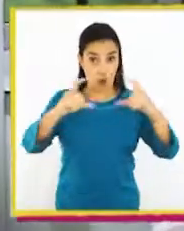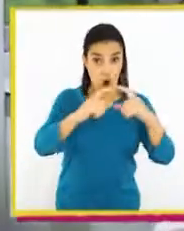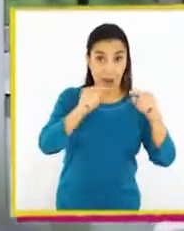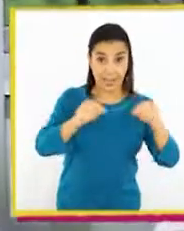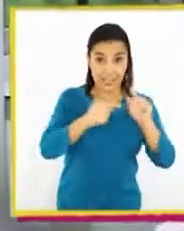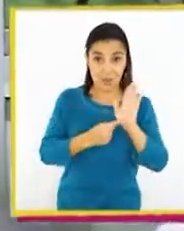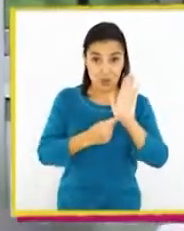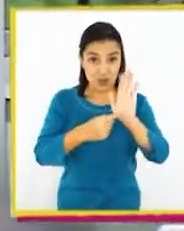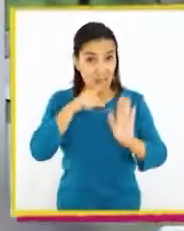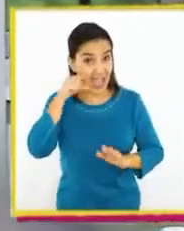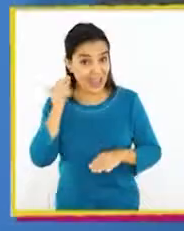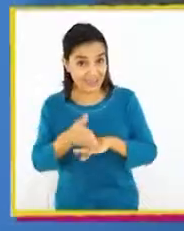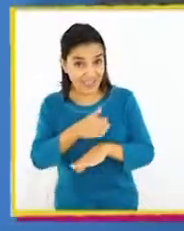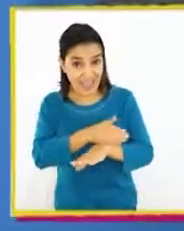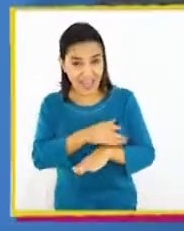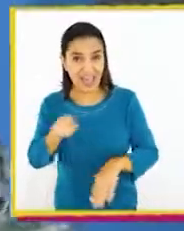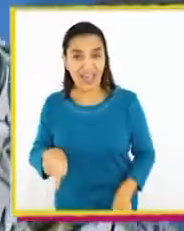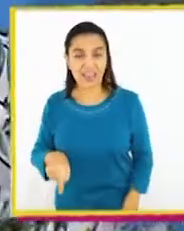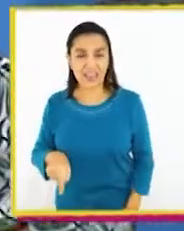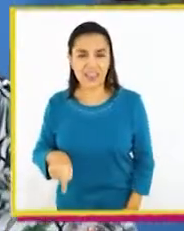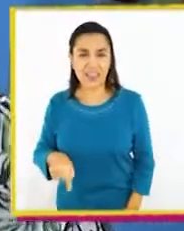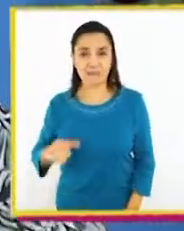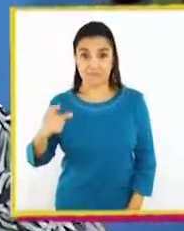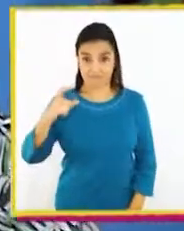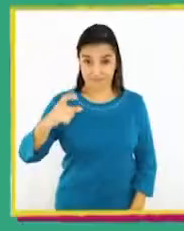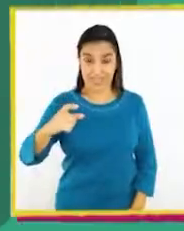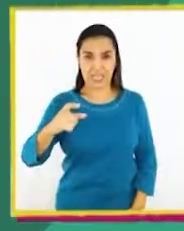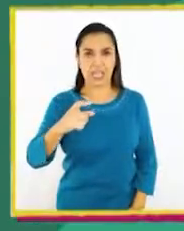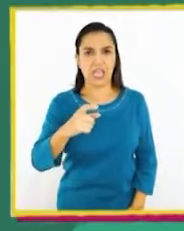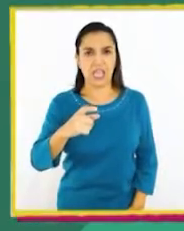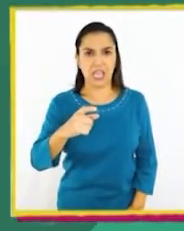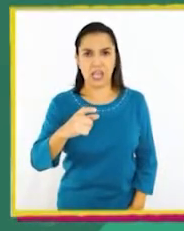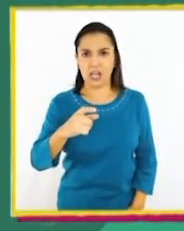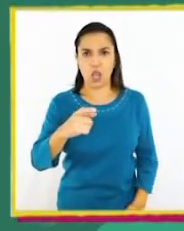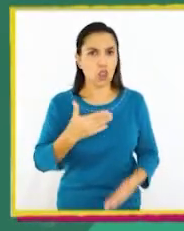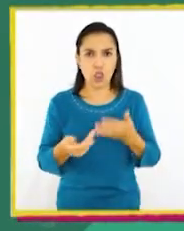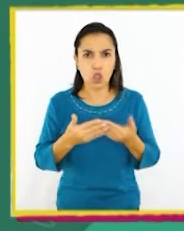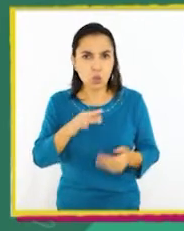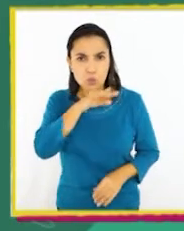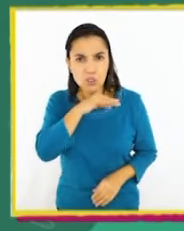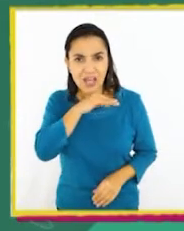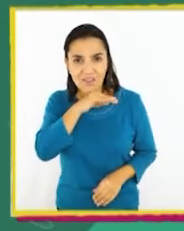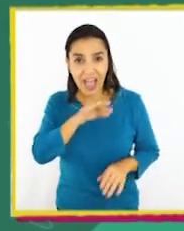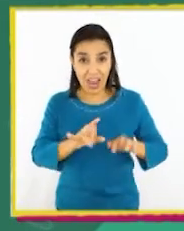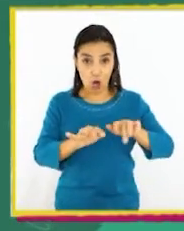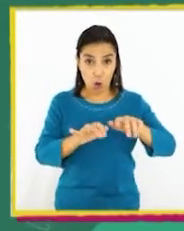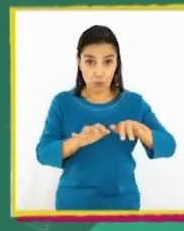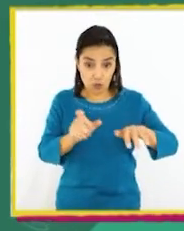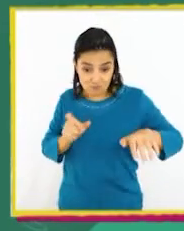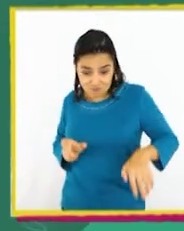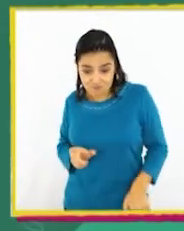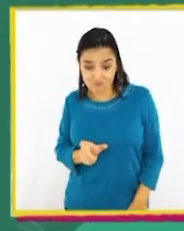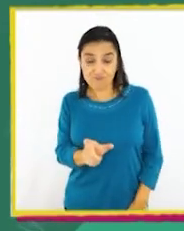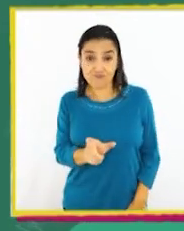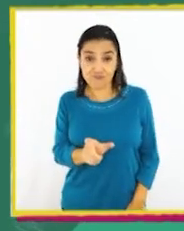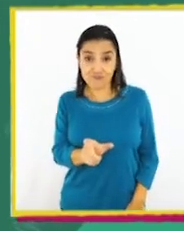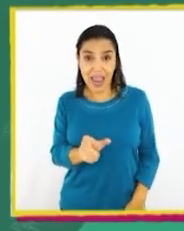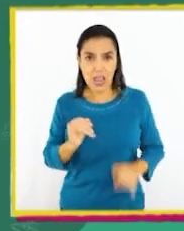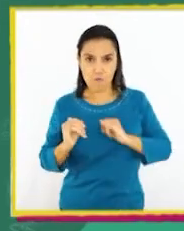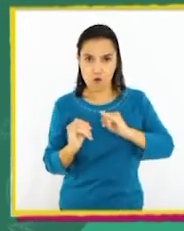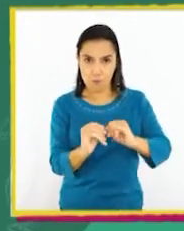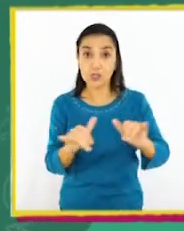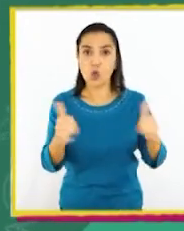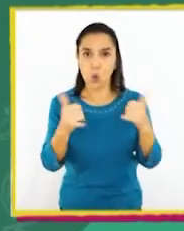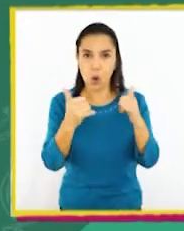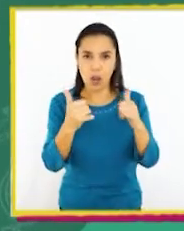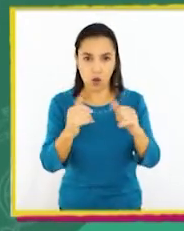que le mostró Aref. Se llama disquet. Se metía en el computador y se guardaba información o juegos.